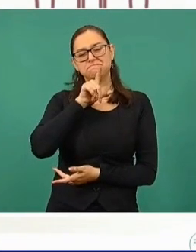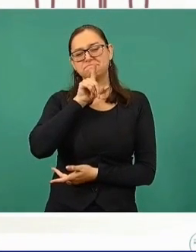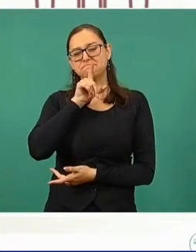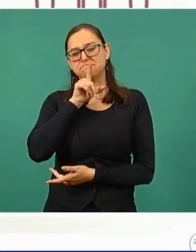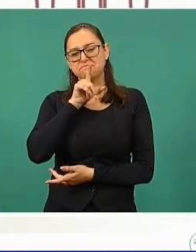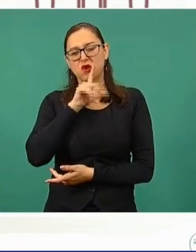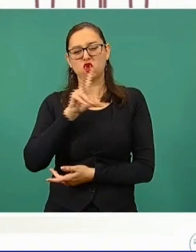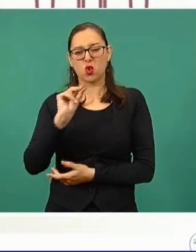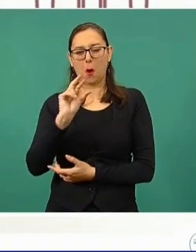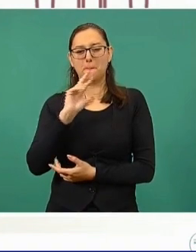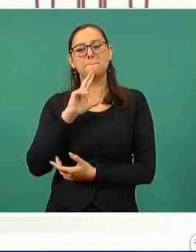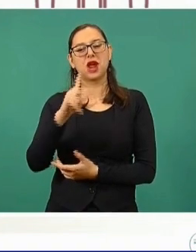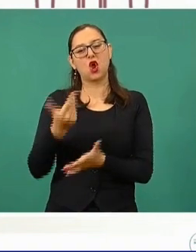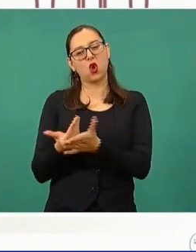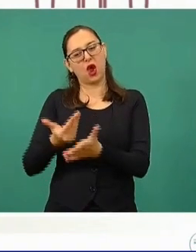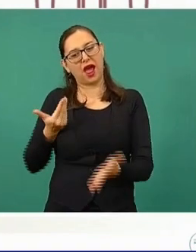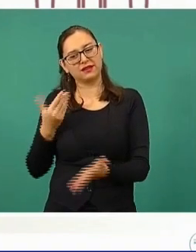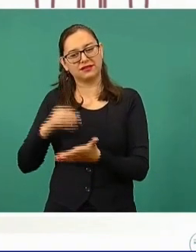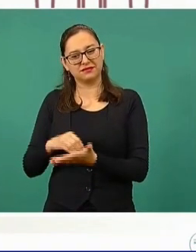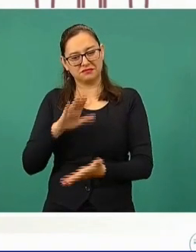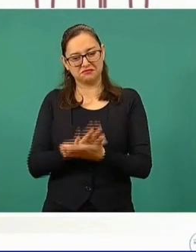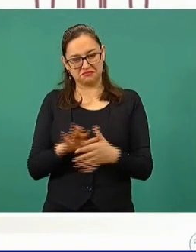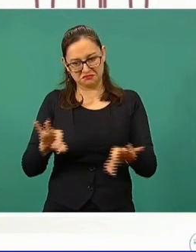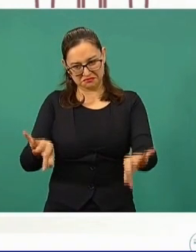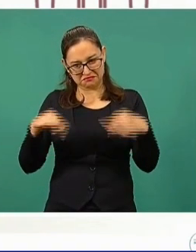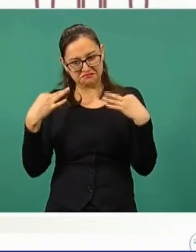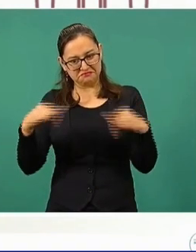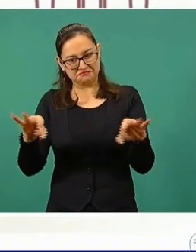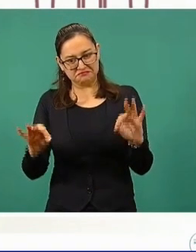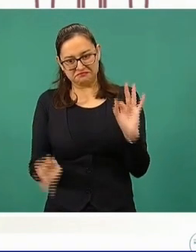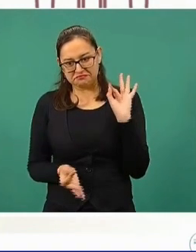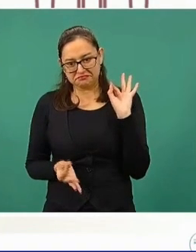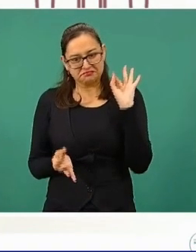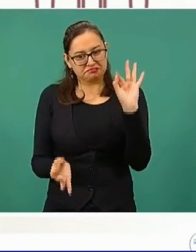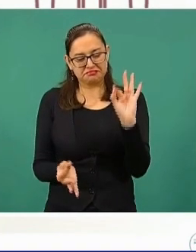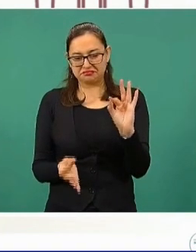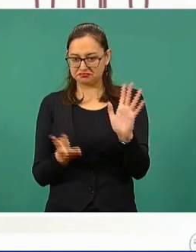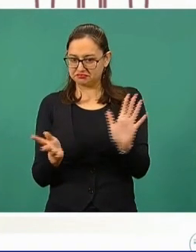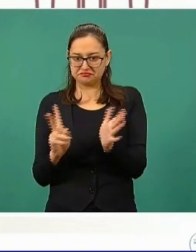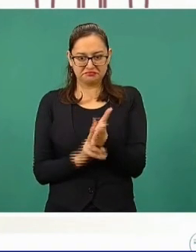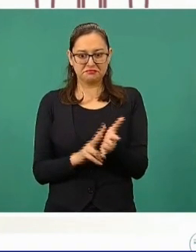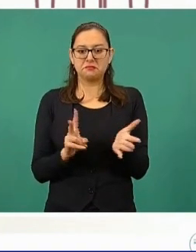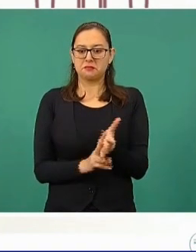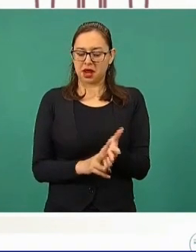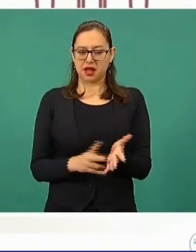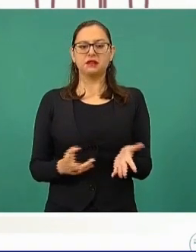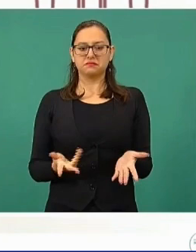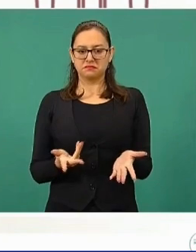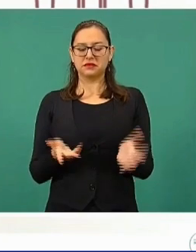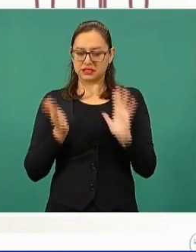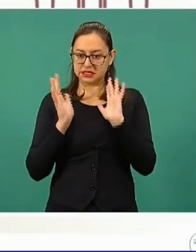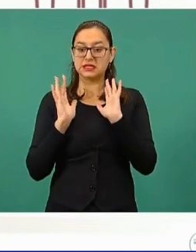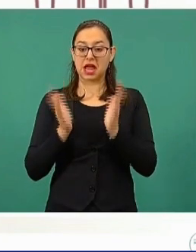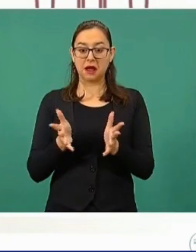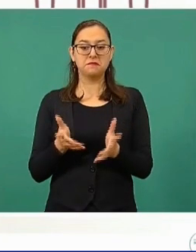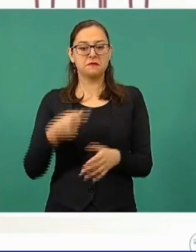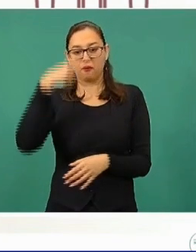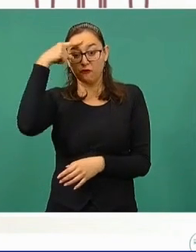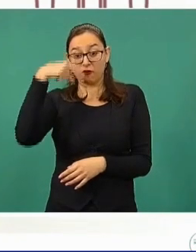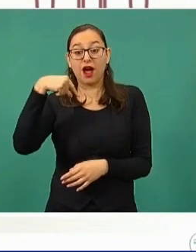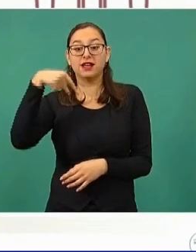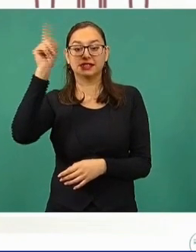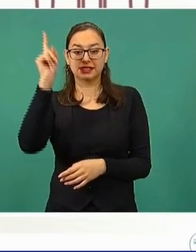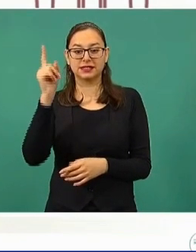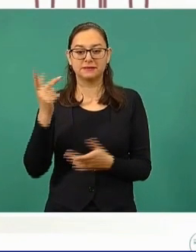vacunación, entonces si ya llegan con su papeleta de vacunación, que será válida como comprobante de vacunación, ya es mucho más